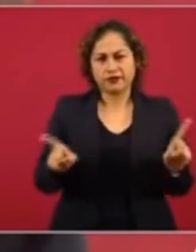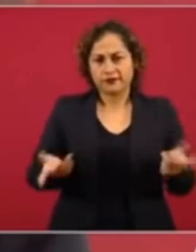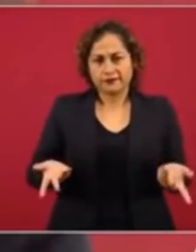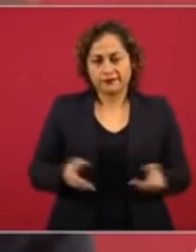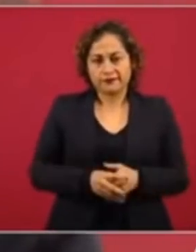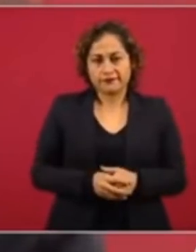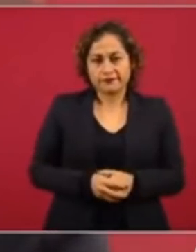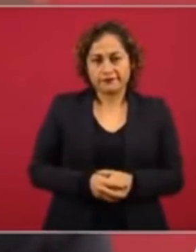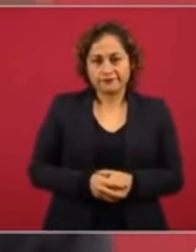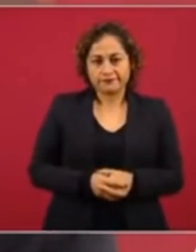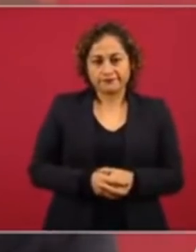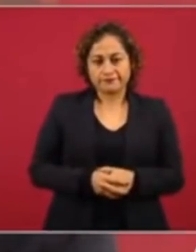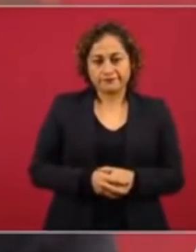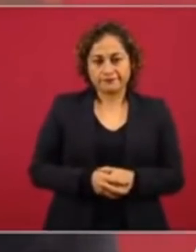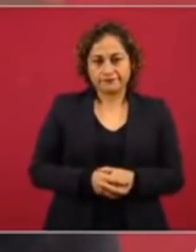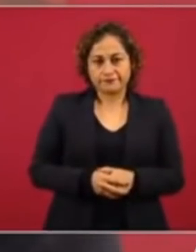No todo.